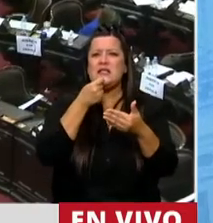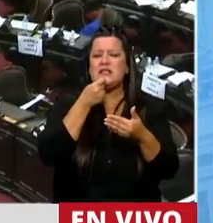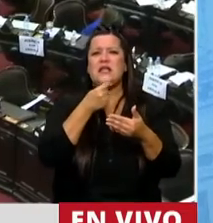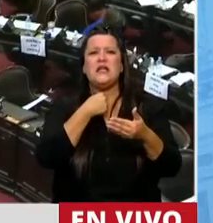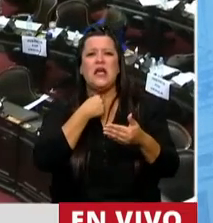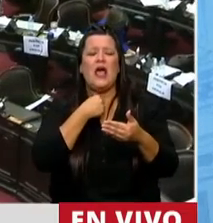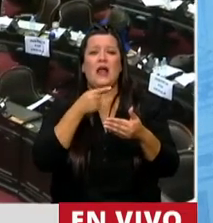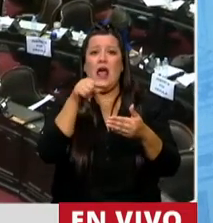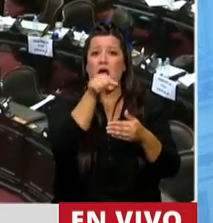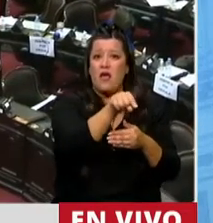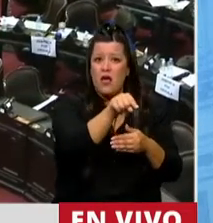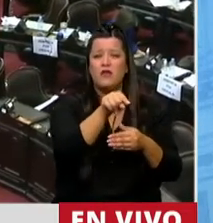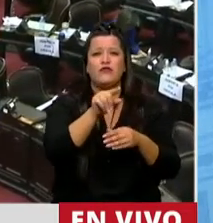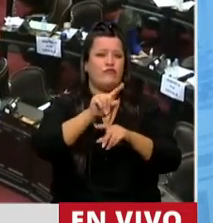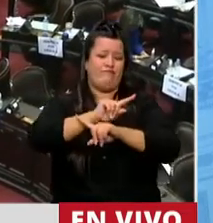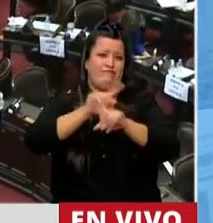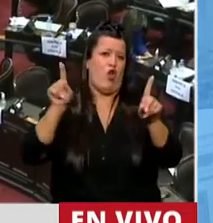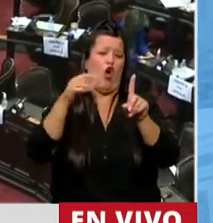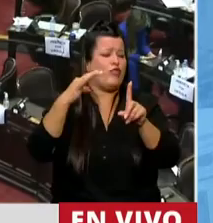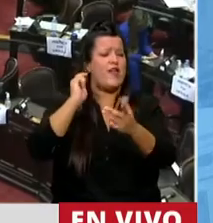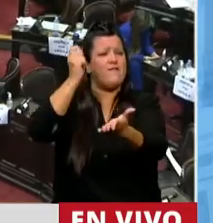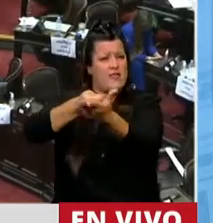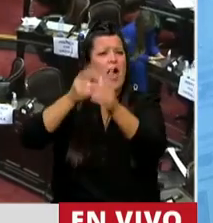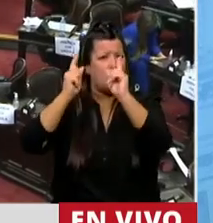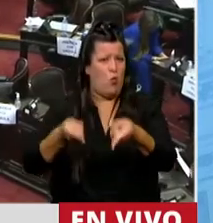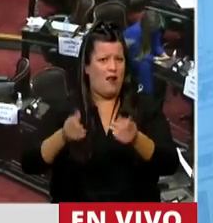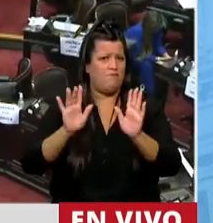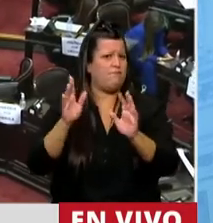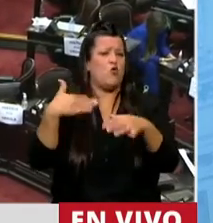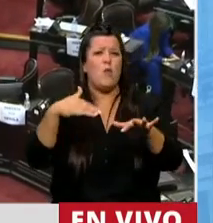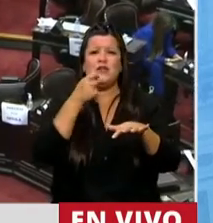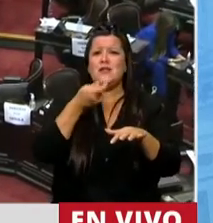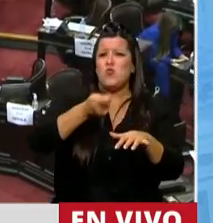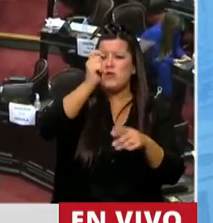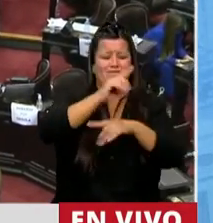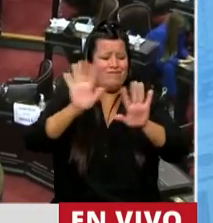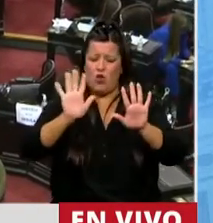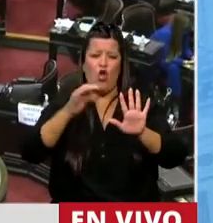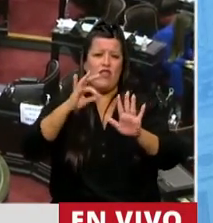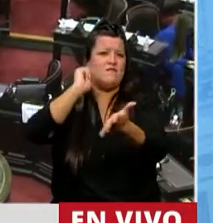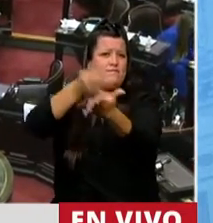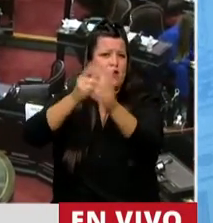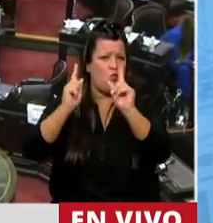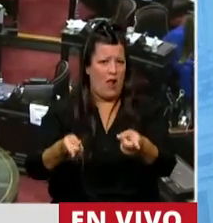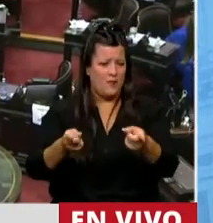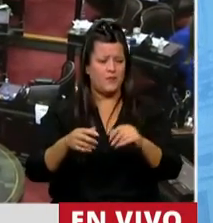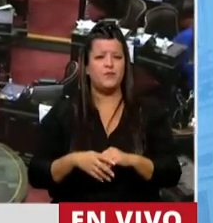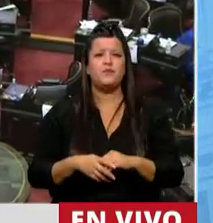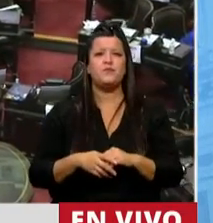acogerse al desistimiento de esa acción. Como bien dijo el diputado preopinante,